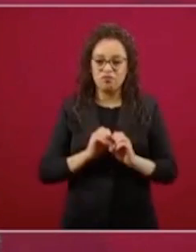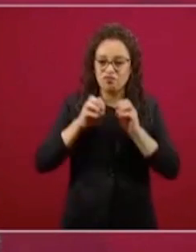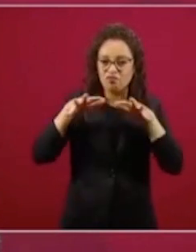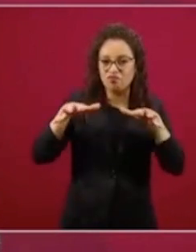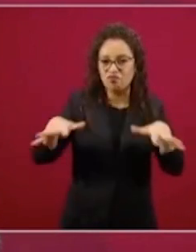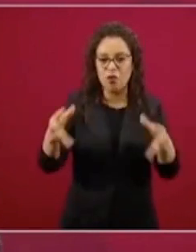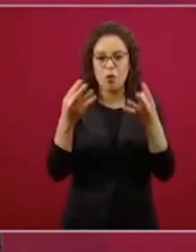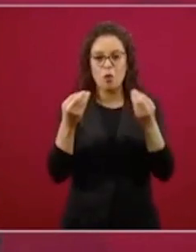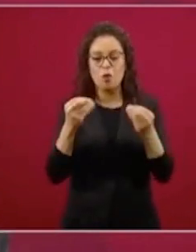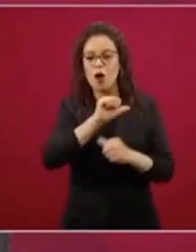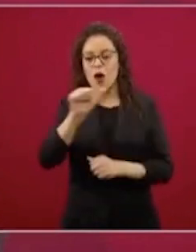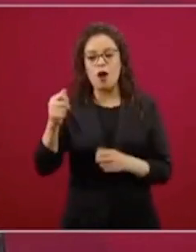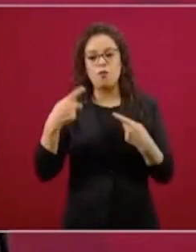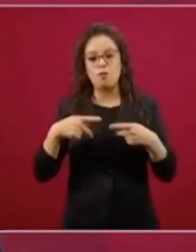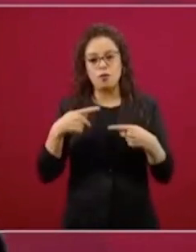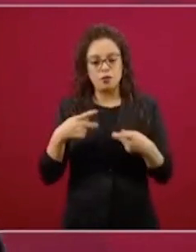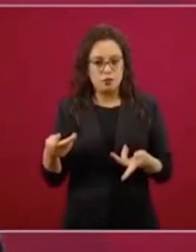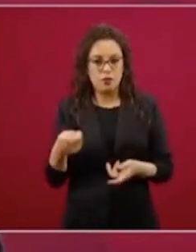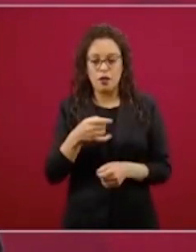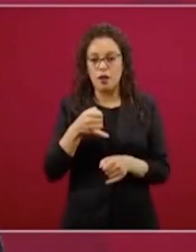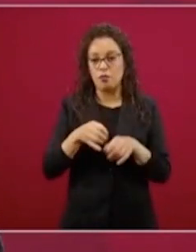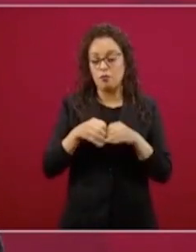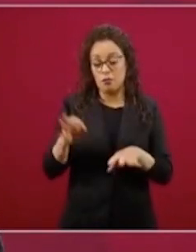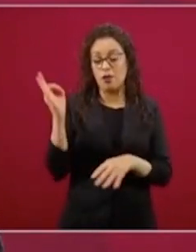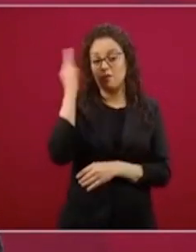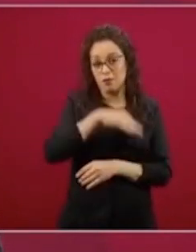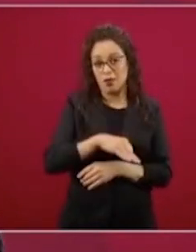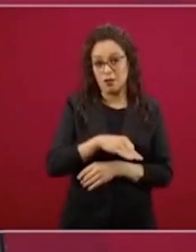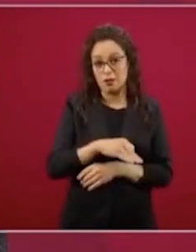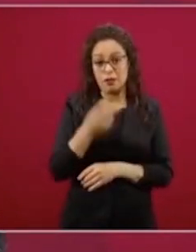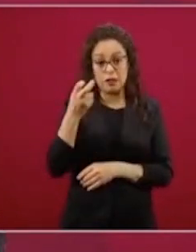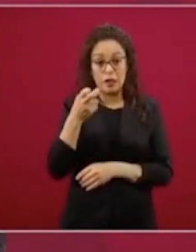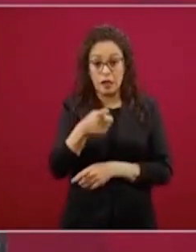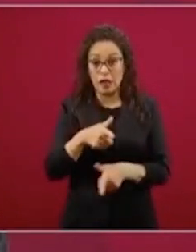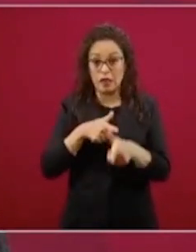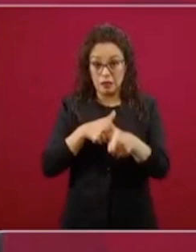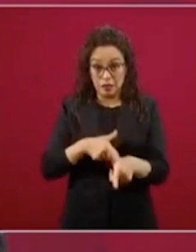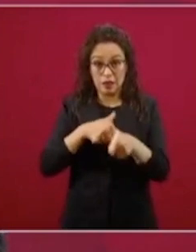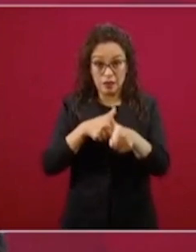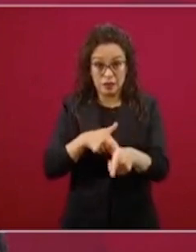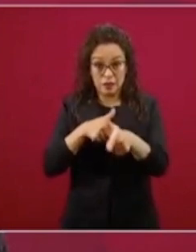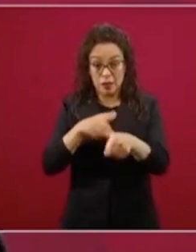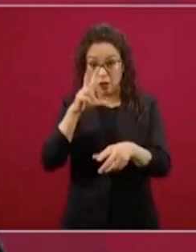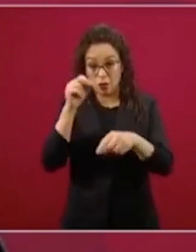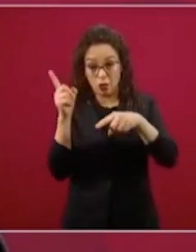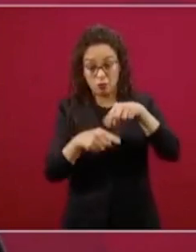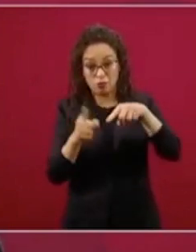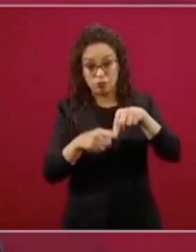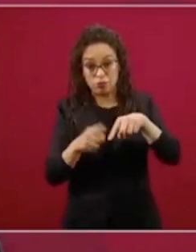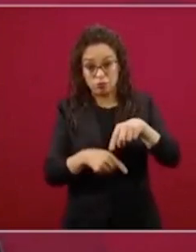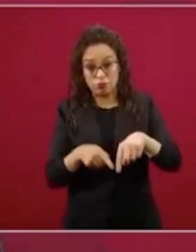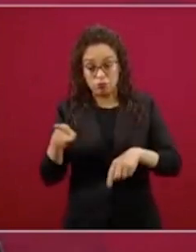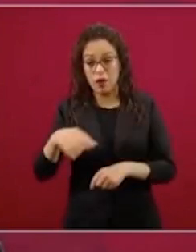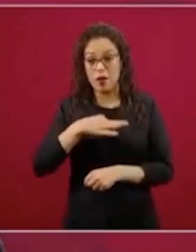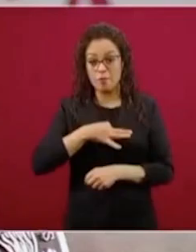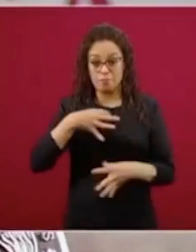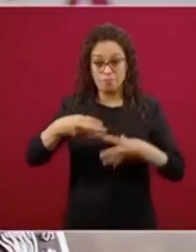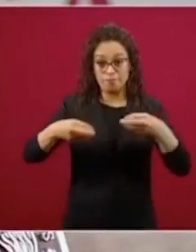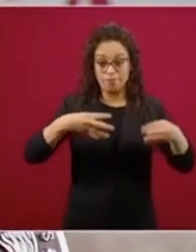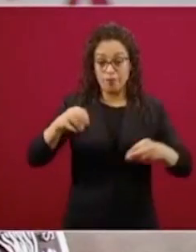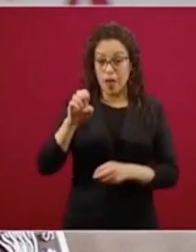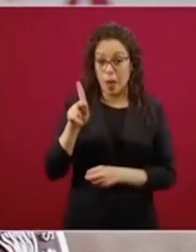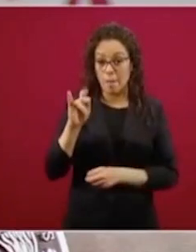Porque si no cortamos esa cadena, la epidemia de la información falsa